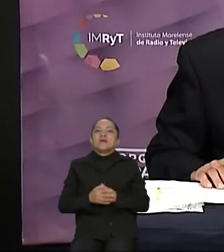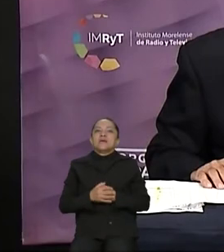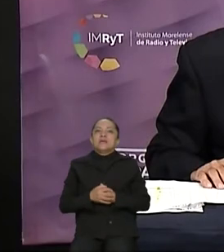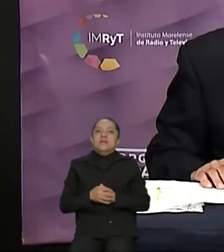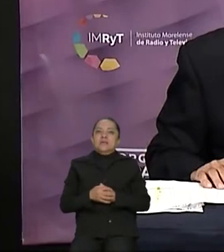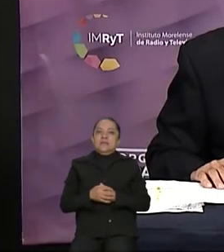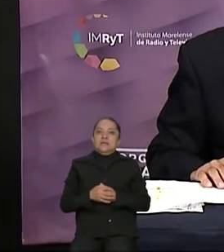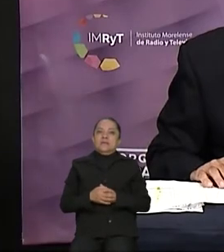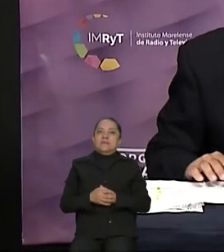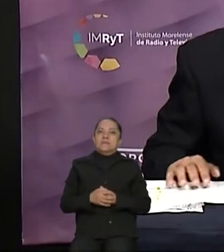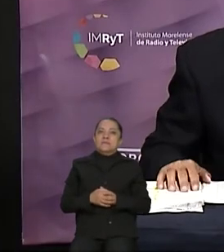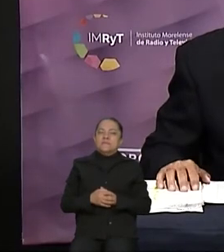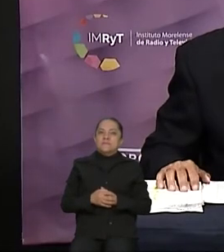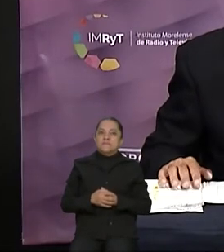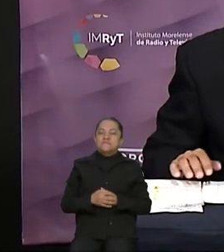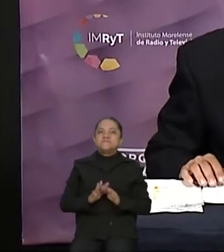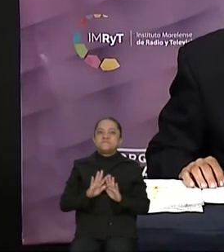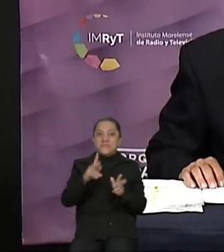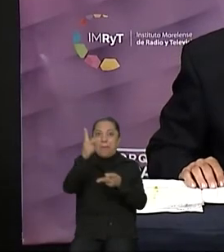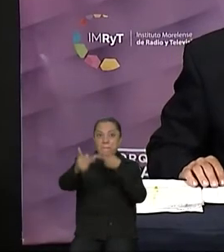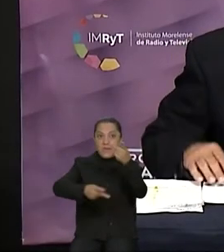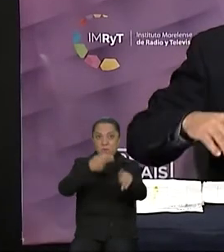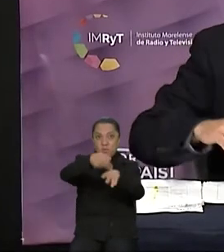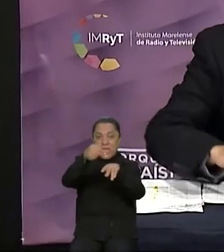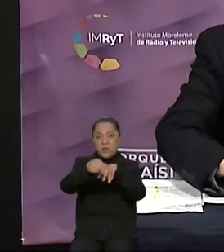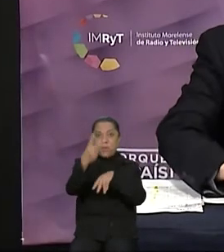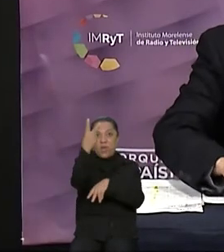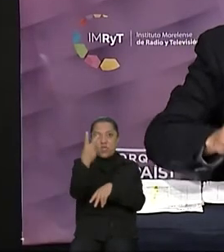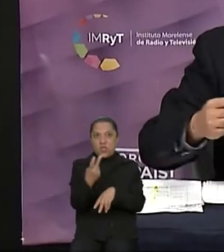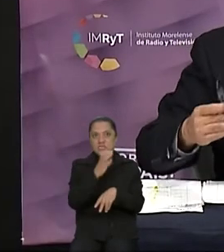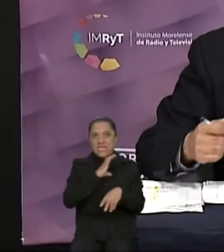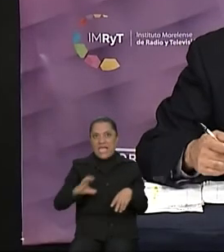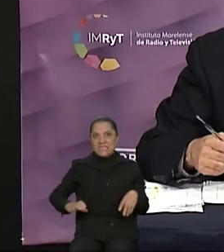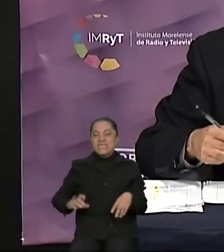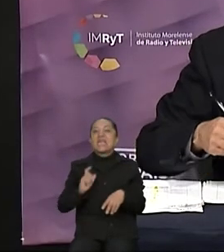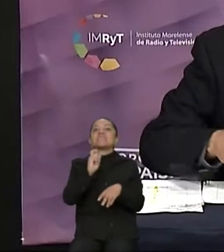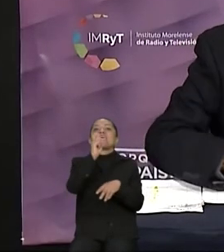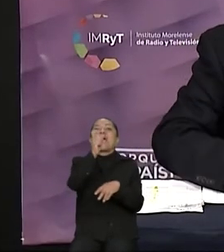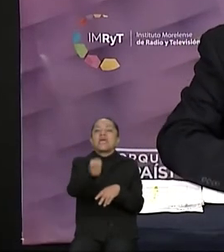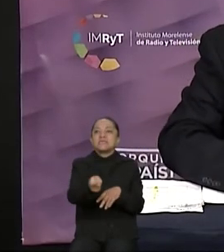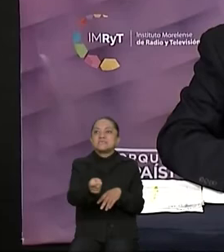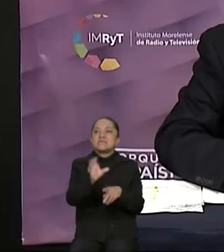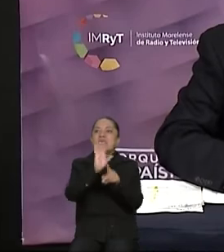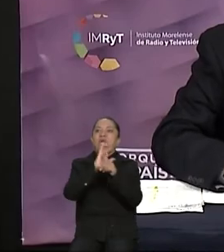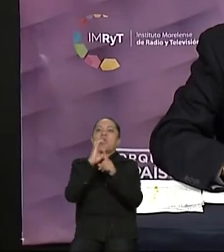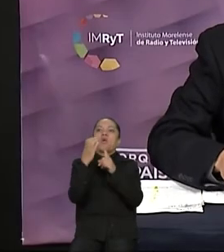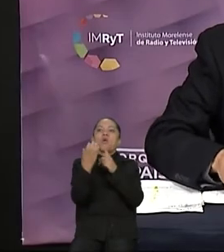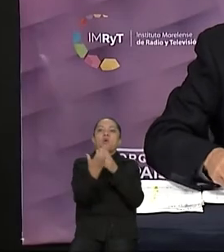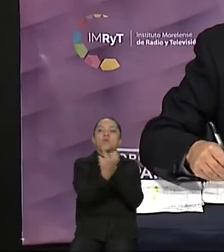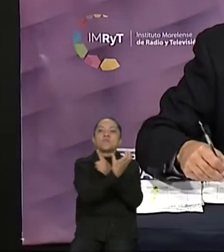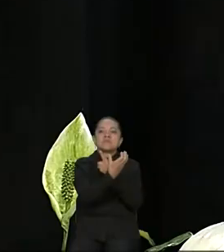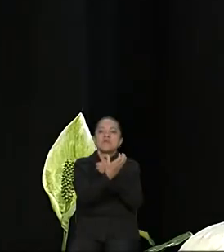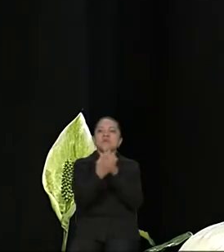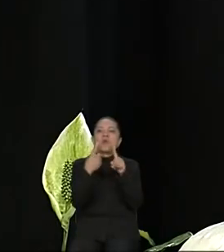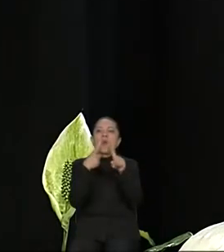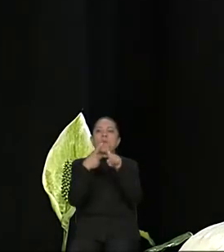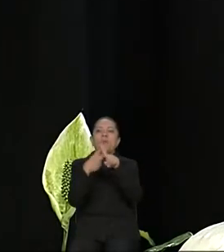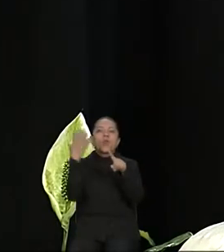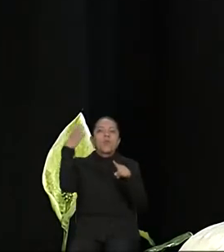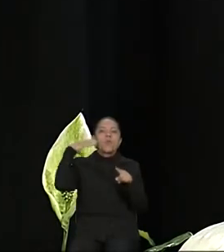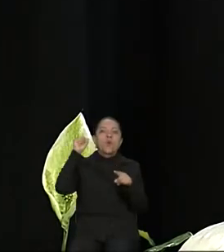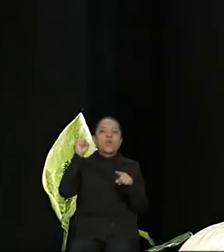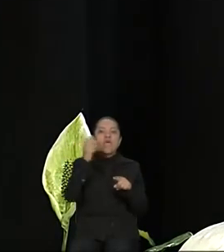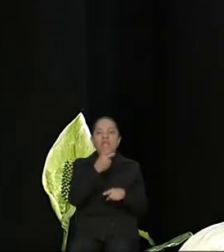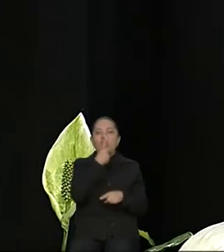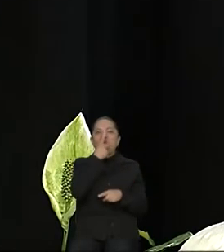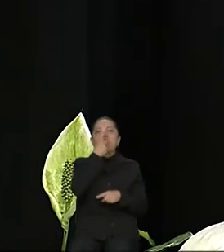La pregunta número 2, candidata, es, como senador por Morelos, diga cómo justifica su